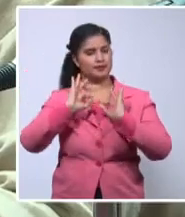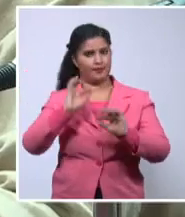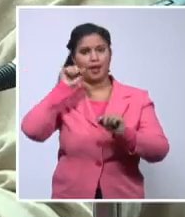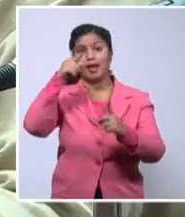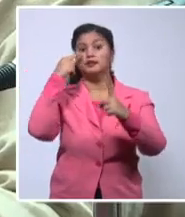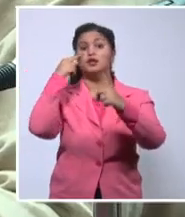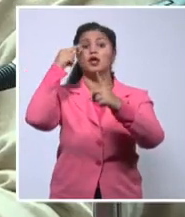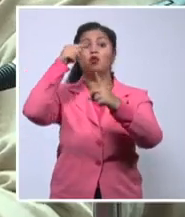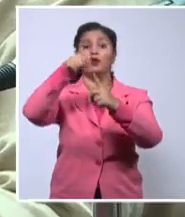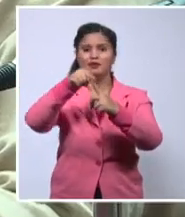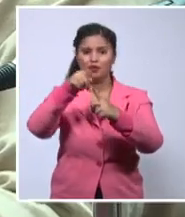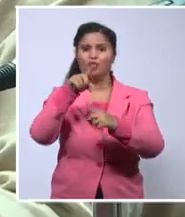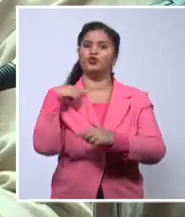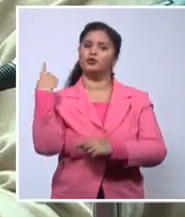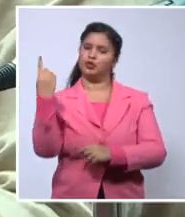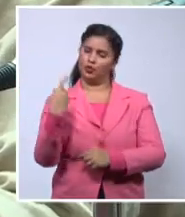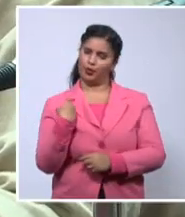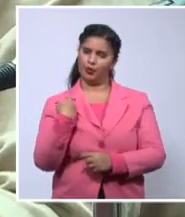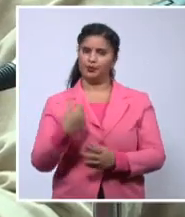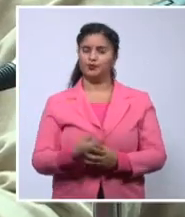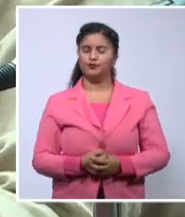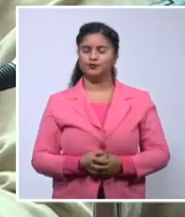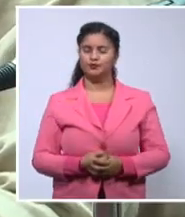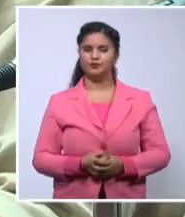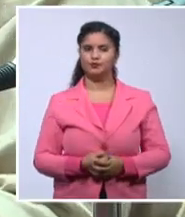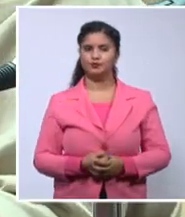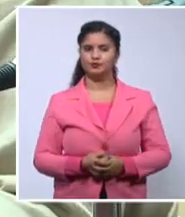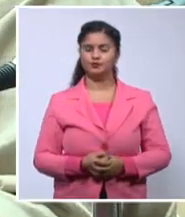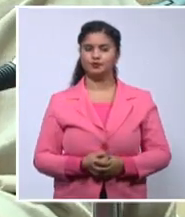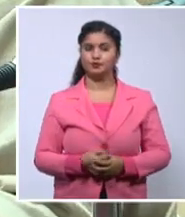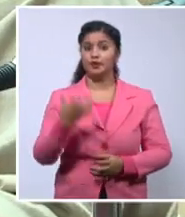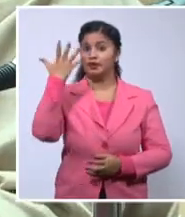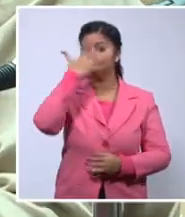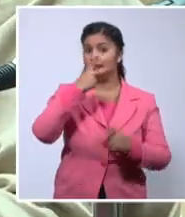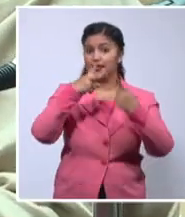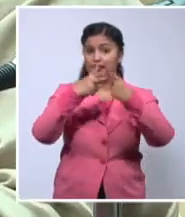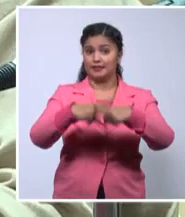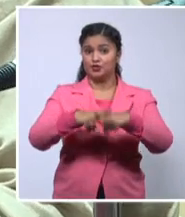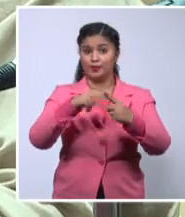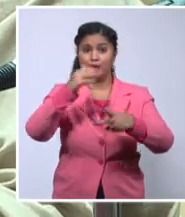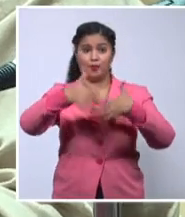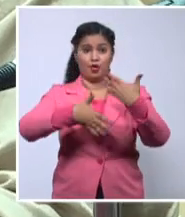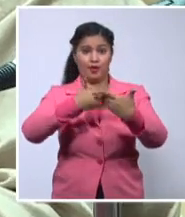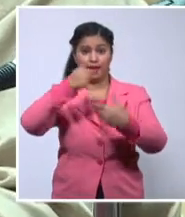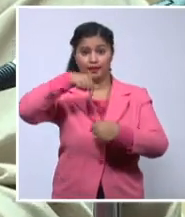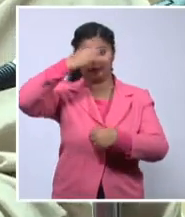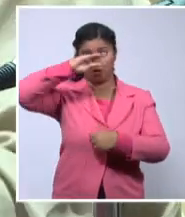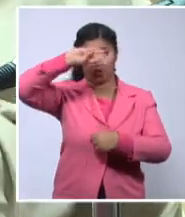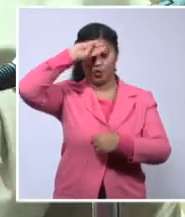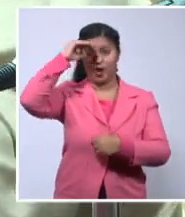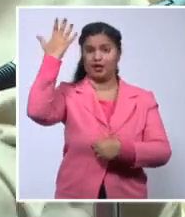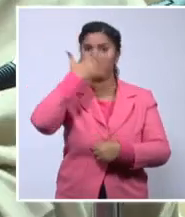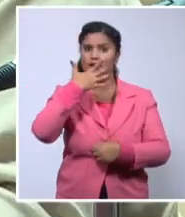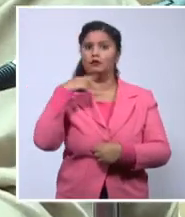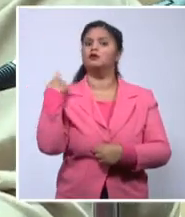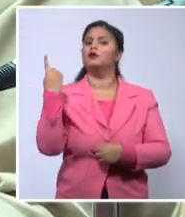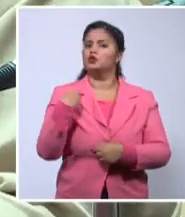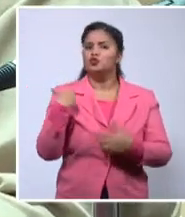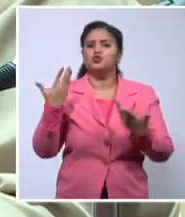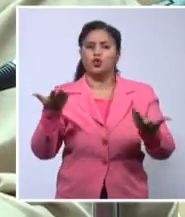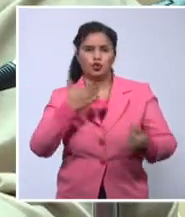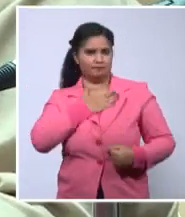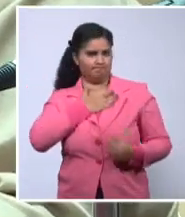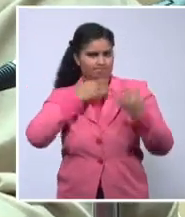conciernen a los cubanos, los tenemos que hablar los cubanos, y los problemas que tenemos aquí los tenemos que resolver nosotros.